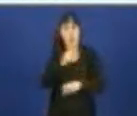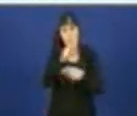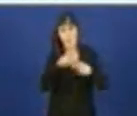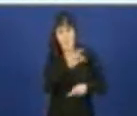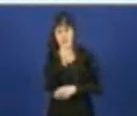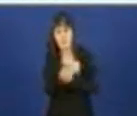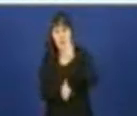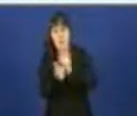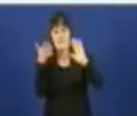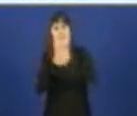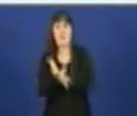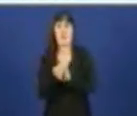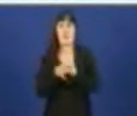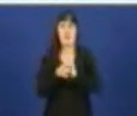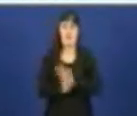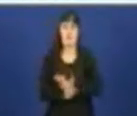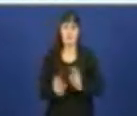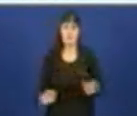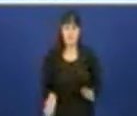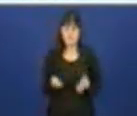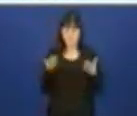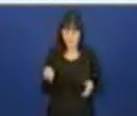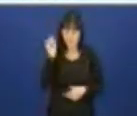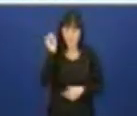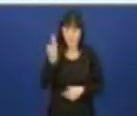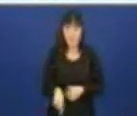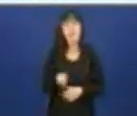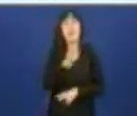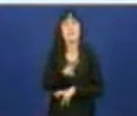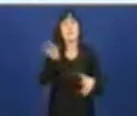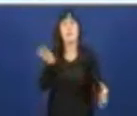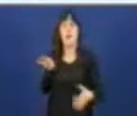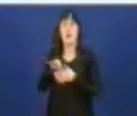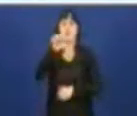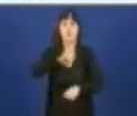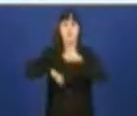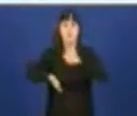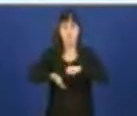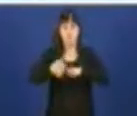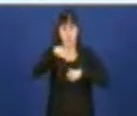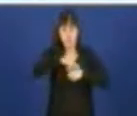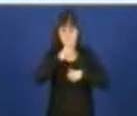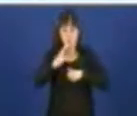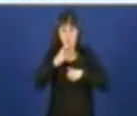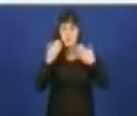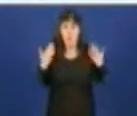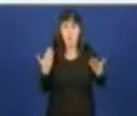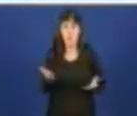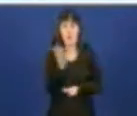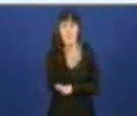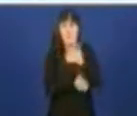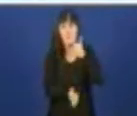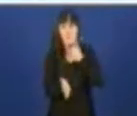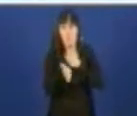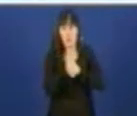de calidade. Así, no que respeta as intervenciones quirúrxicas, o noso compromiso foi que a prioridade unha